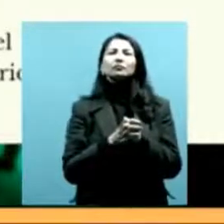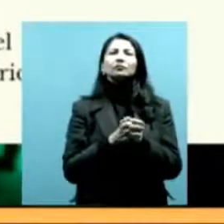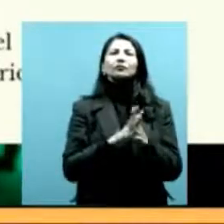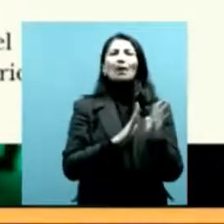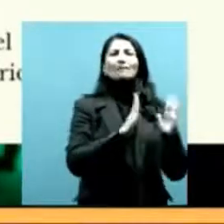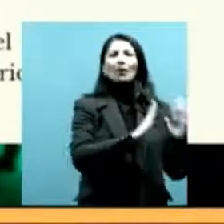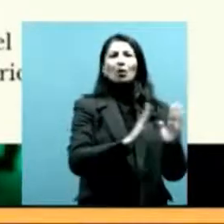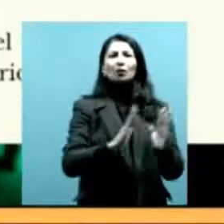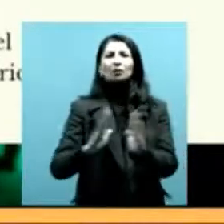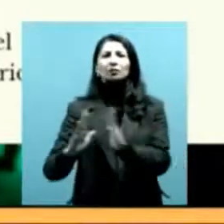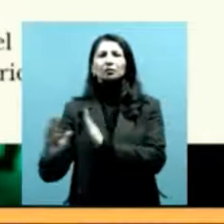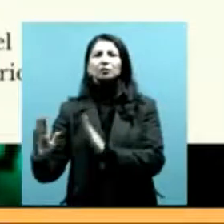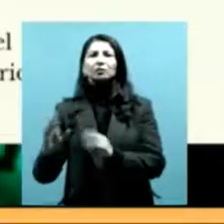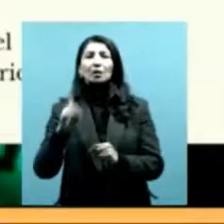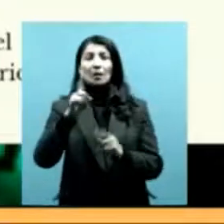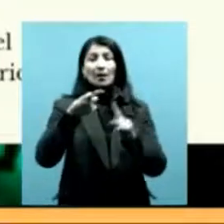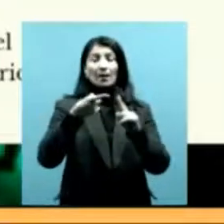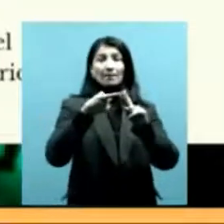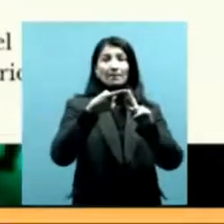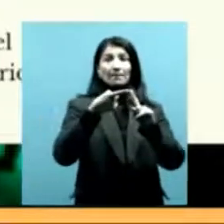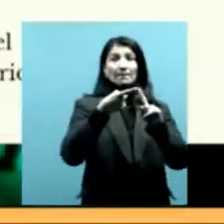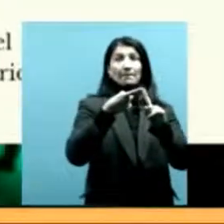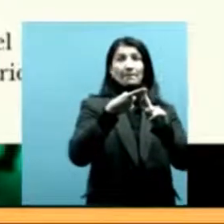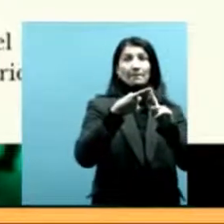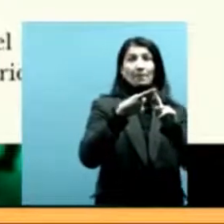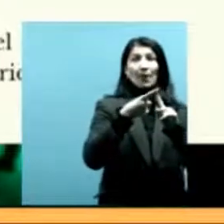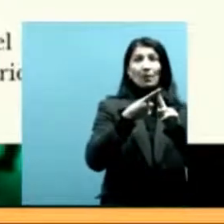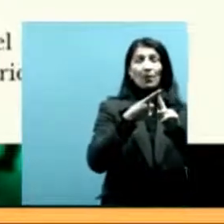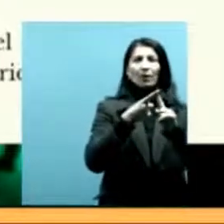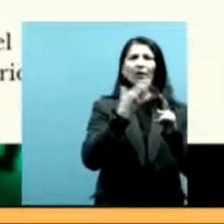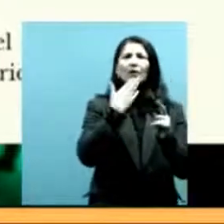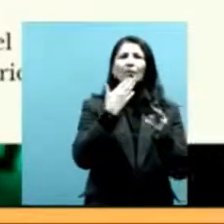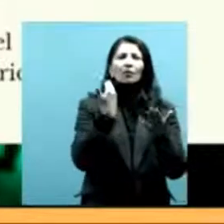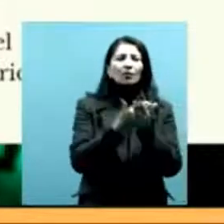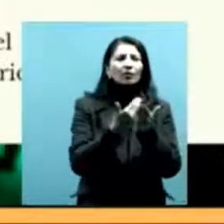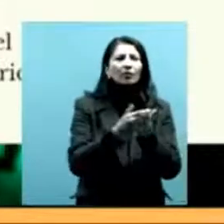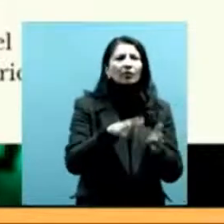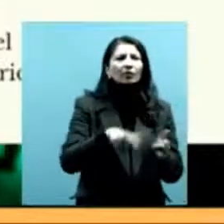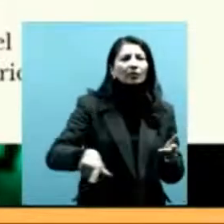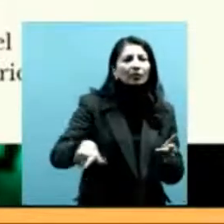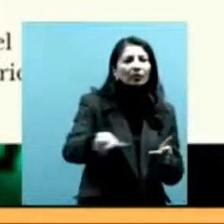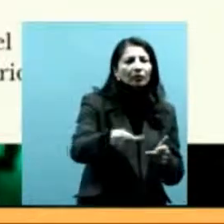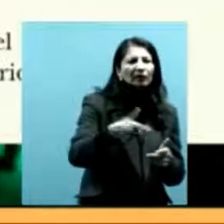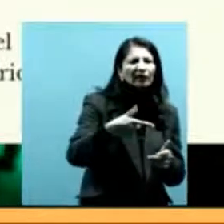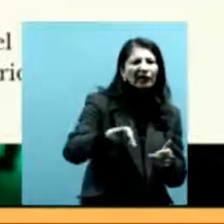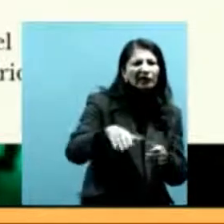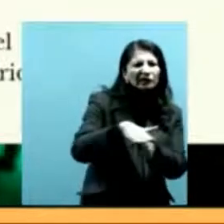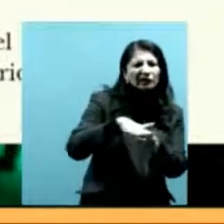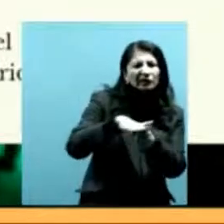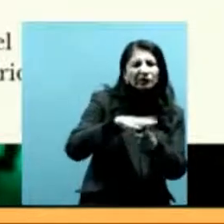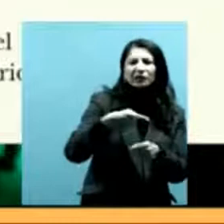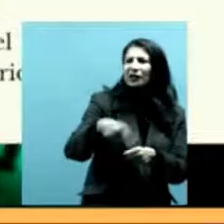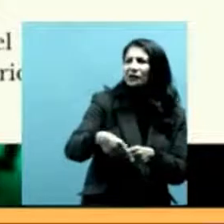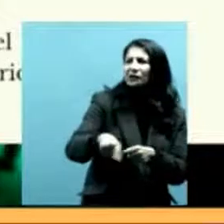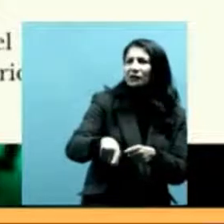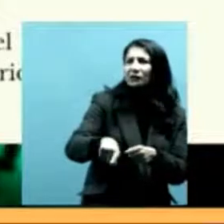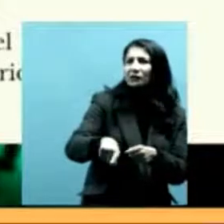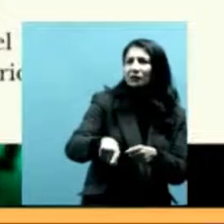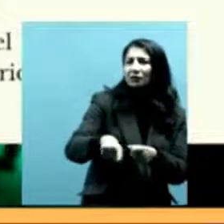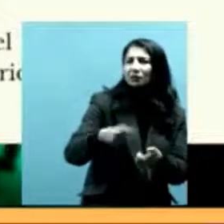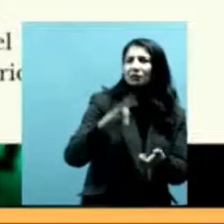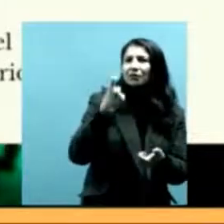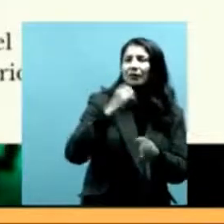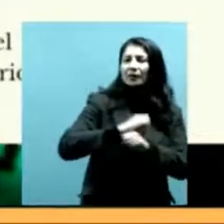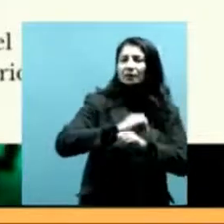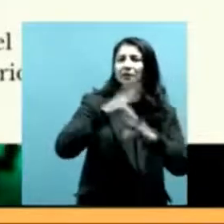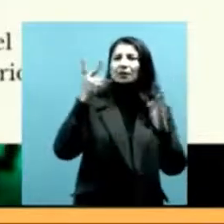En primer lugar, al momento de la creación del hecho, porque está, ¿qué se escribe y qué no en el papel? ¿Qué se rubrica? ¿Qué se sella? ¿A qué se le